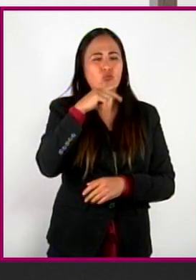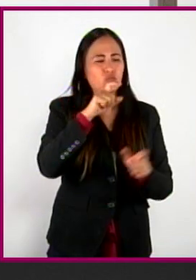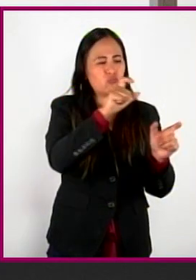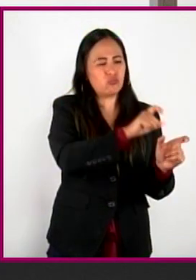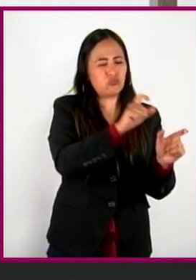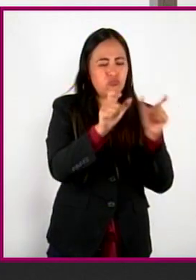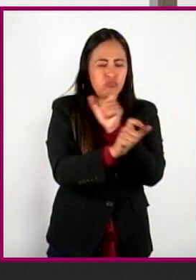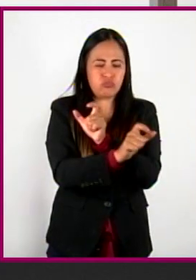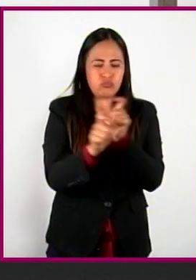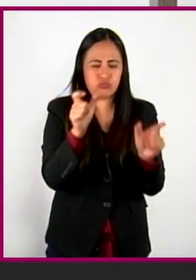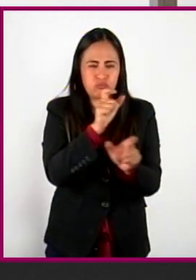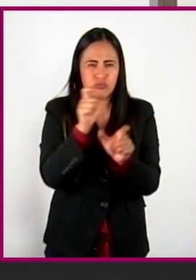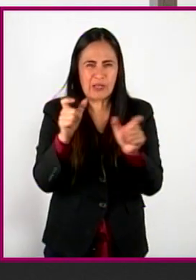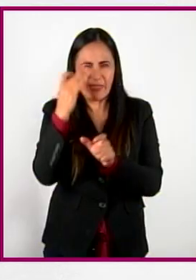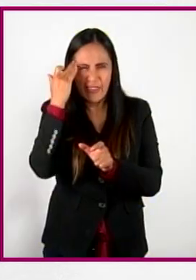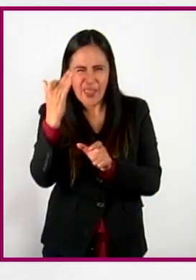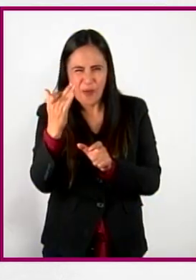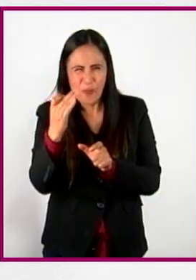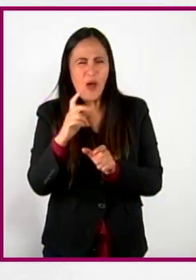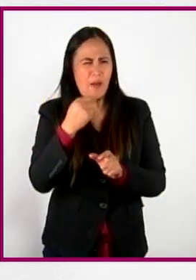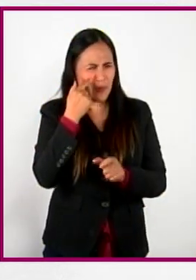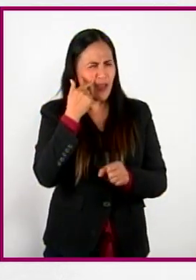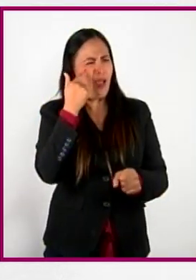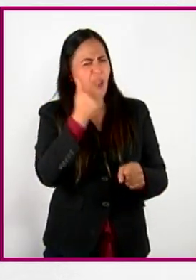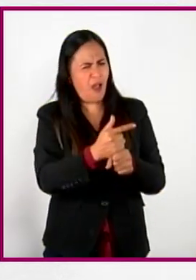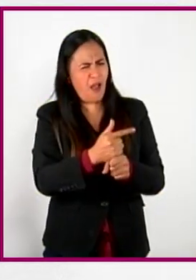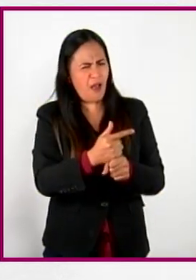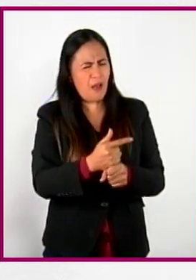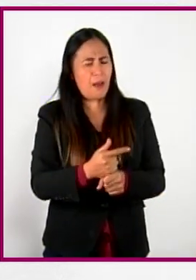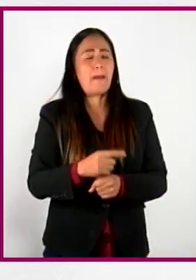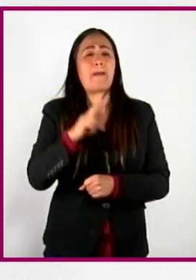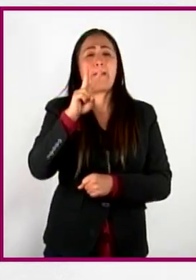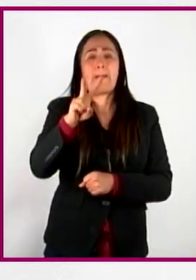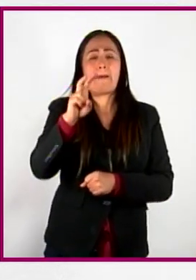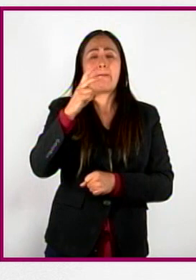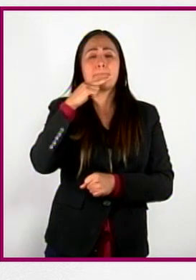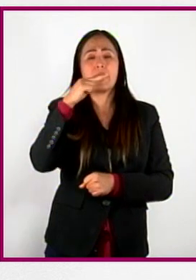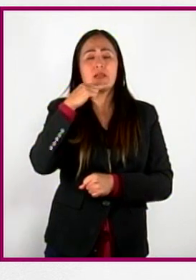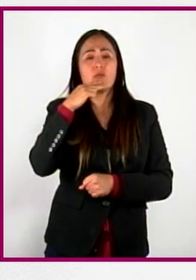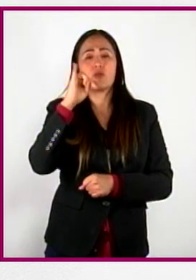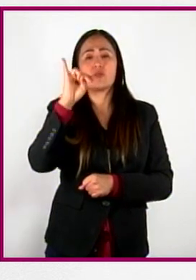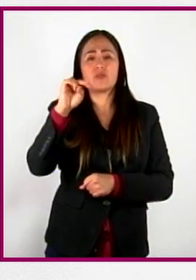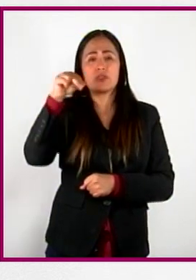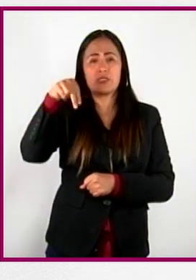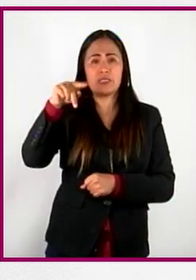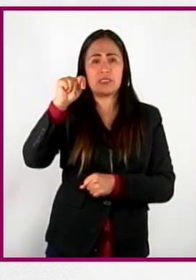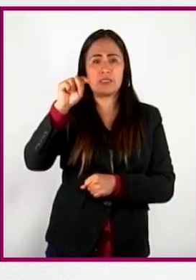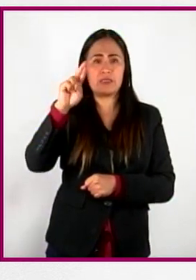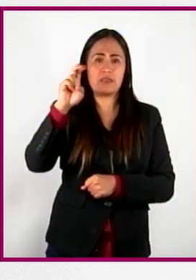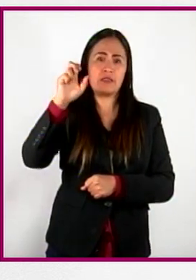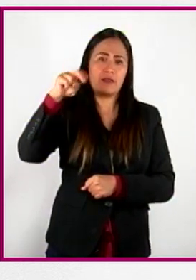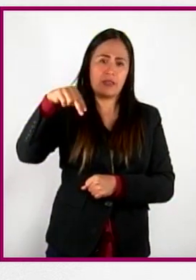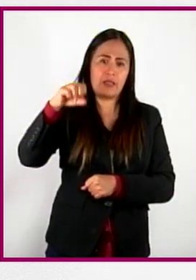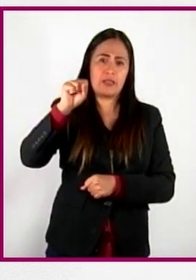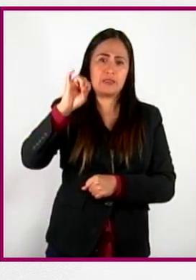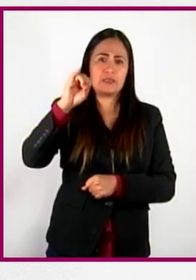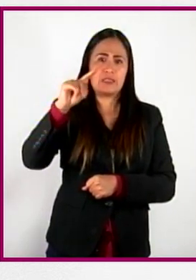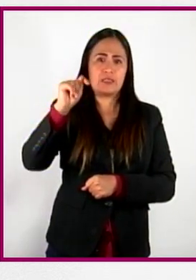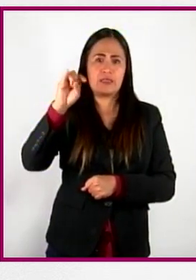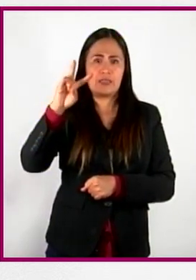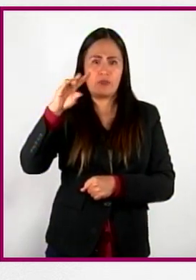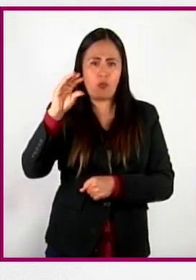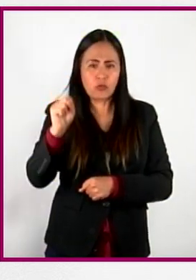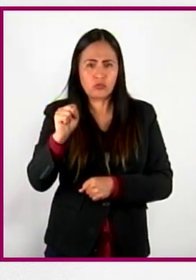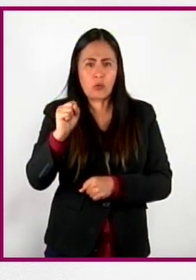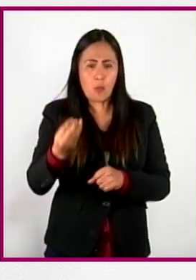llamaron poderosamente la atención. Se trata de los verbos intransitivos que son aquellos que se construyen sin la necesidad de